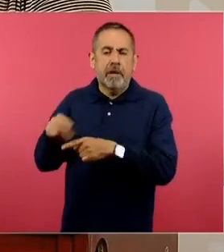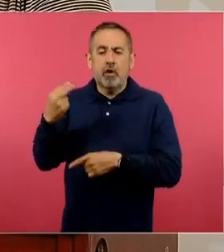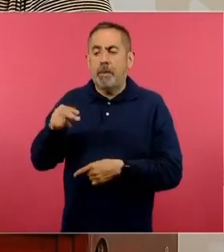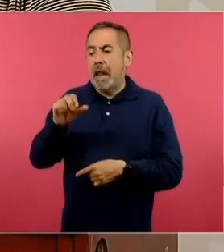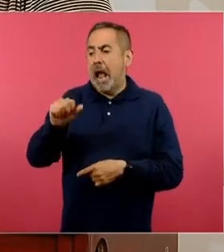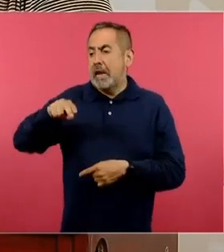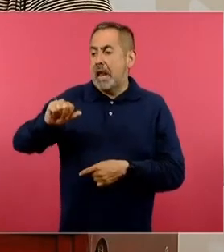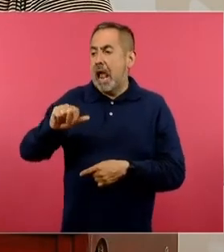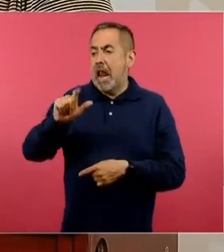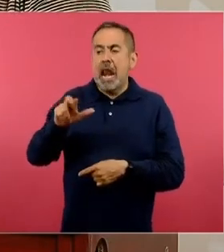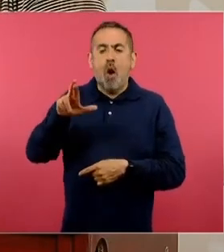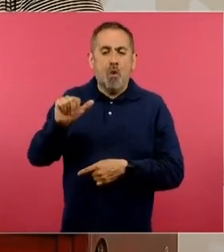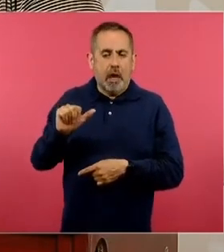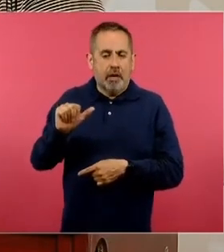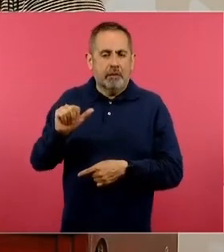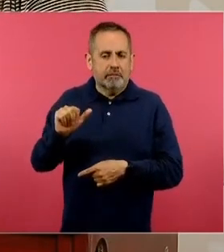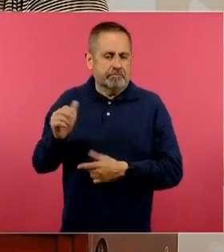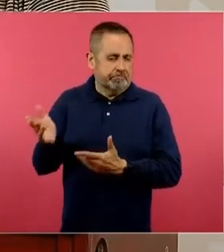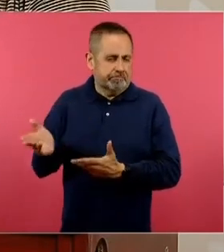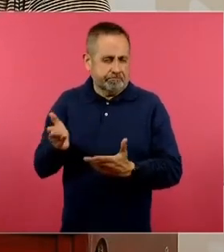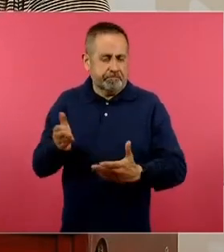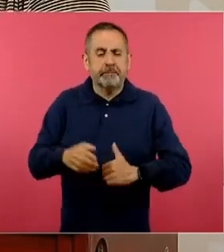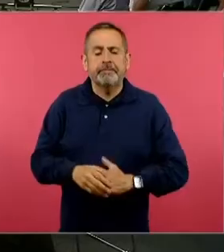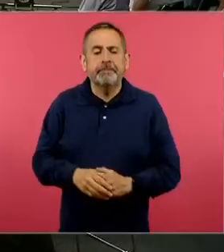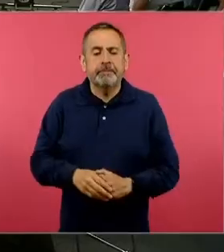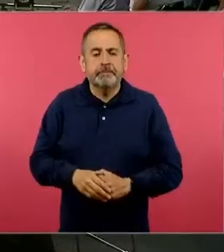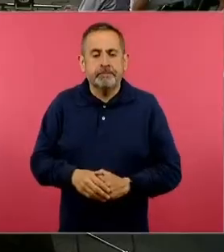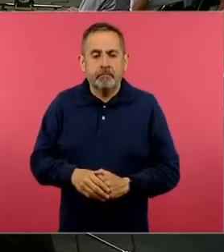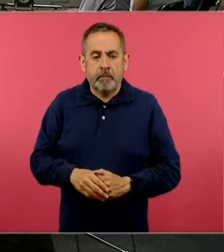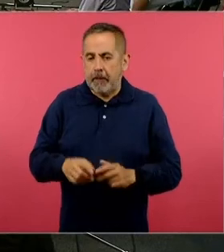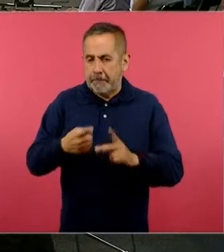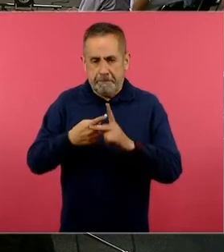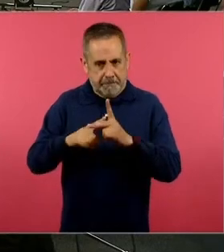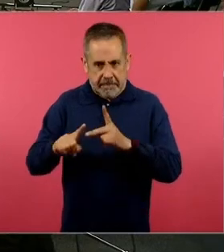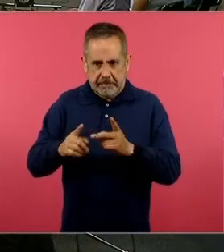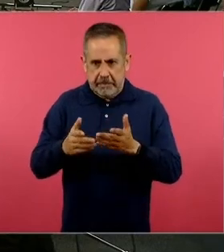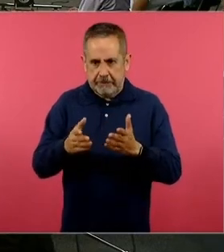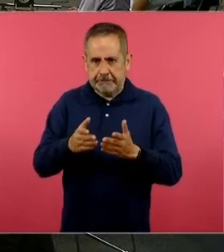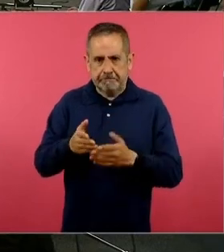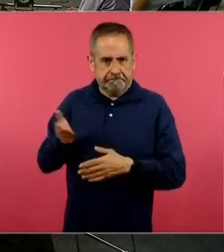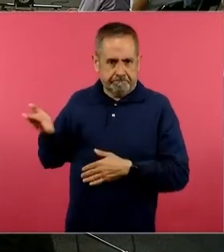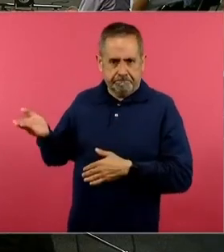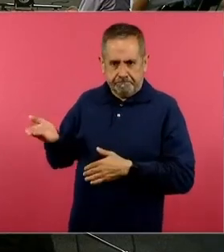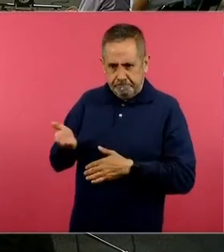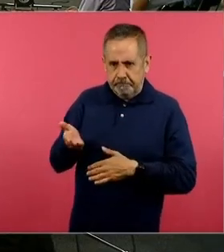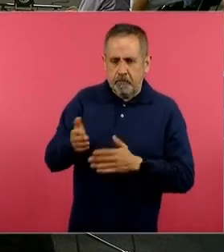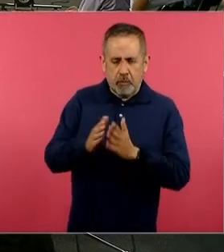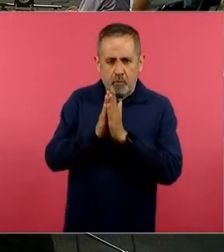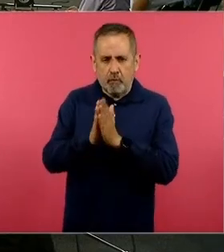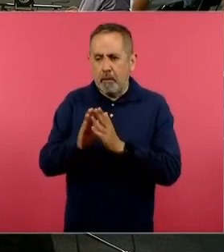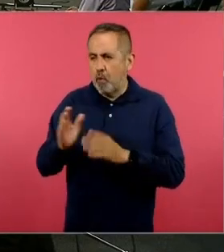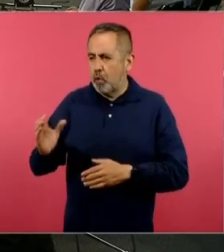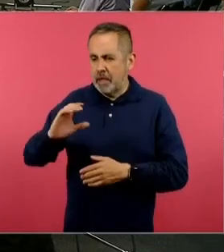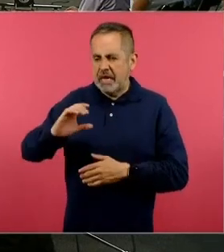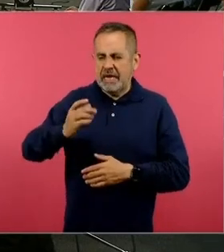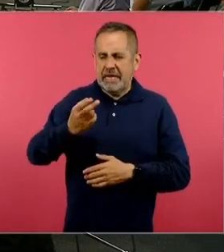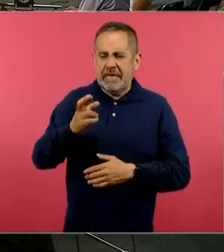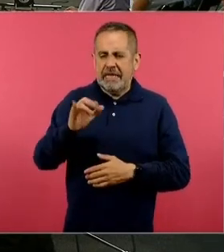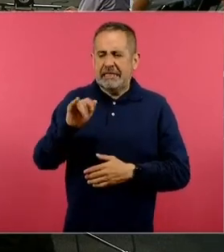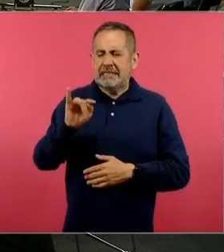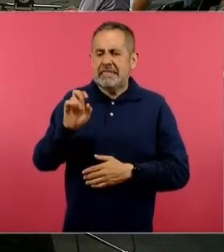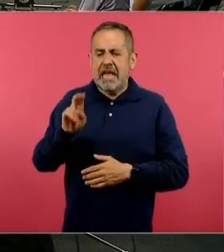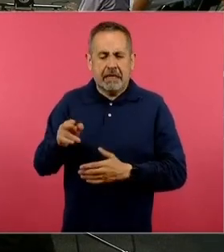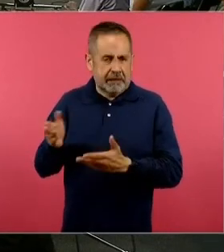Ana Laura Gallardo Gutiérrez. Entonces, vamos a iniciar con ellos. Cristian, por favor, tienes la palabra.